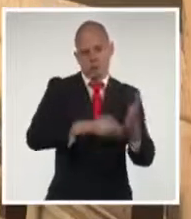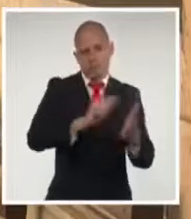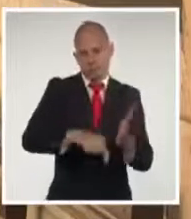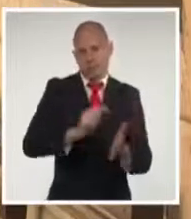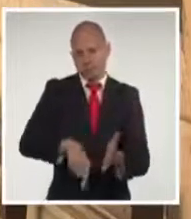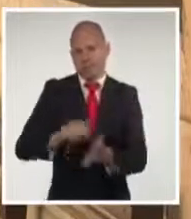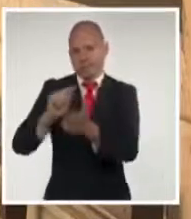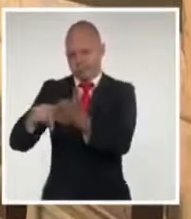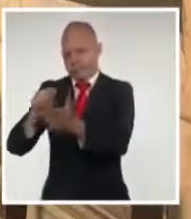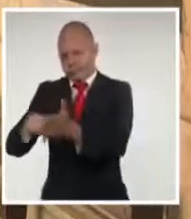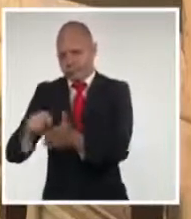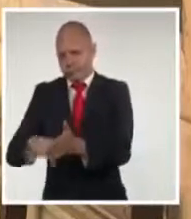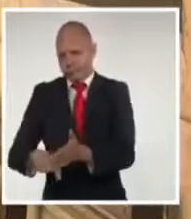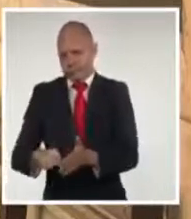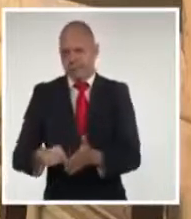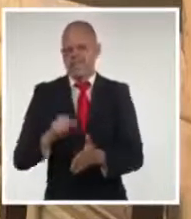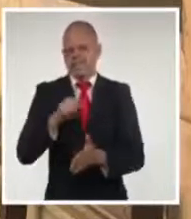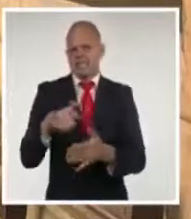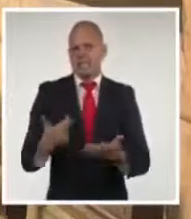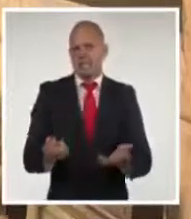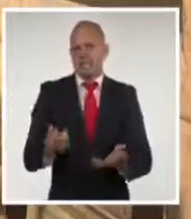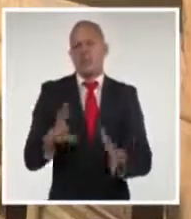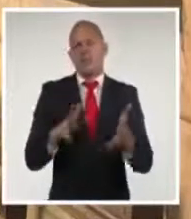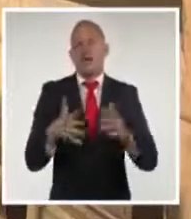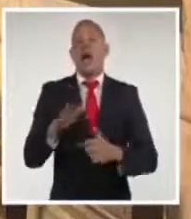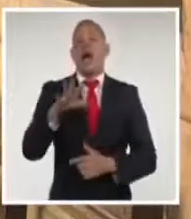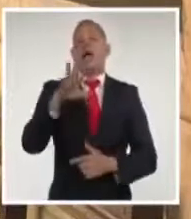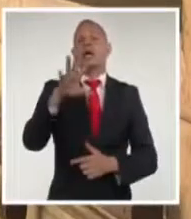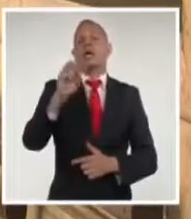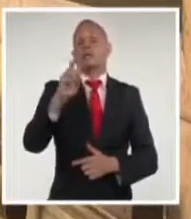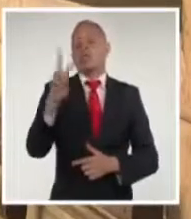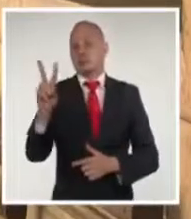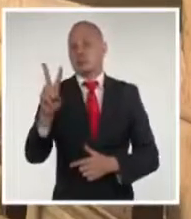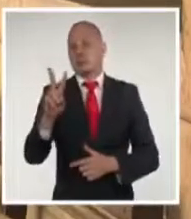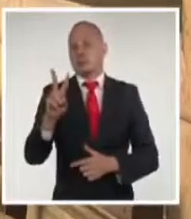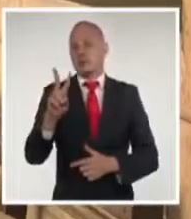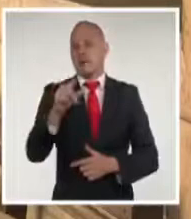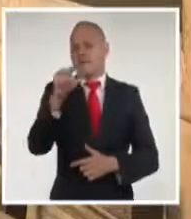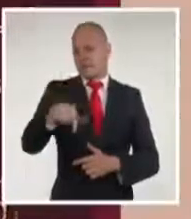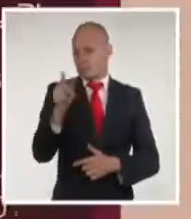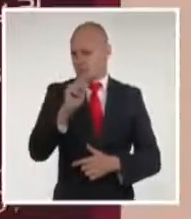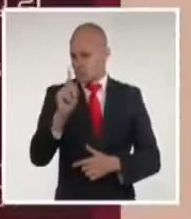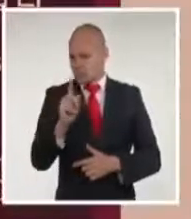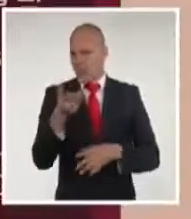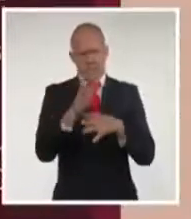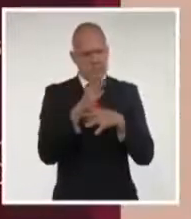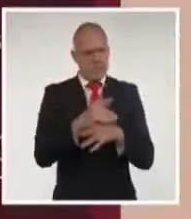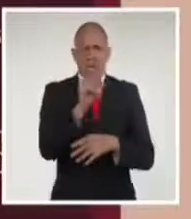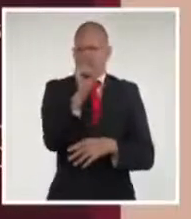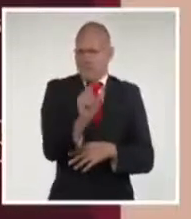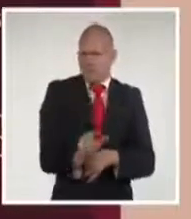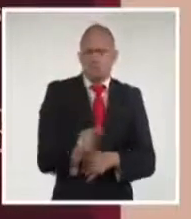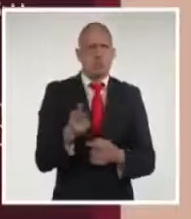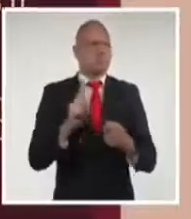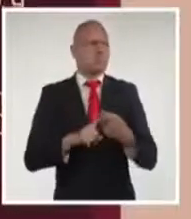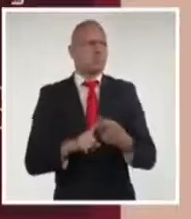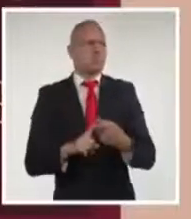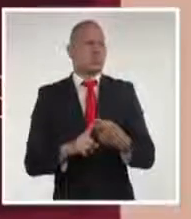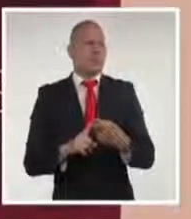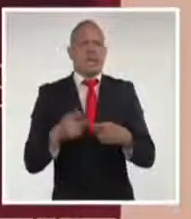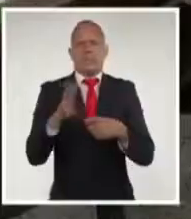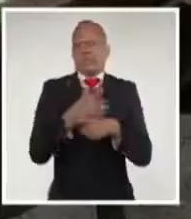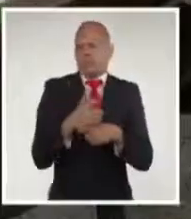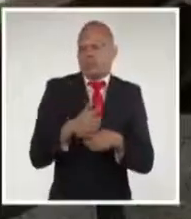que eso no quiere decir 500 dos personas, o sea, es personas, instituciones. La convocatoria difundida en redes